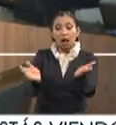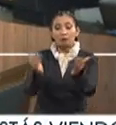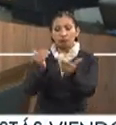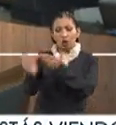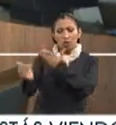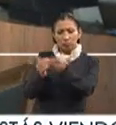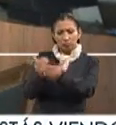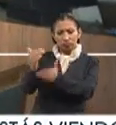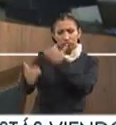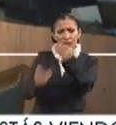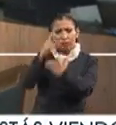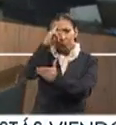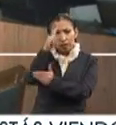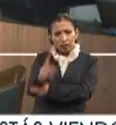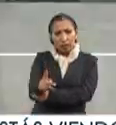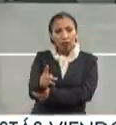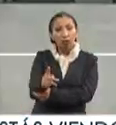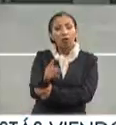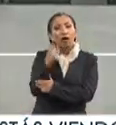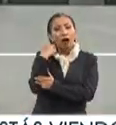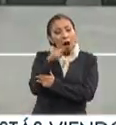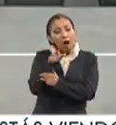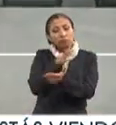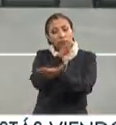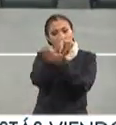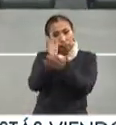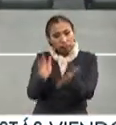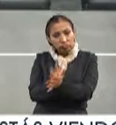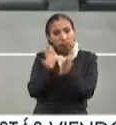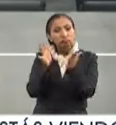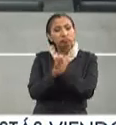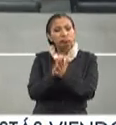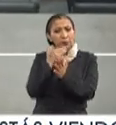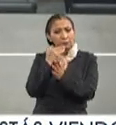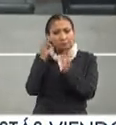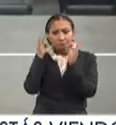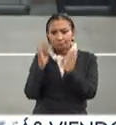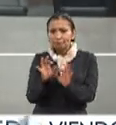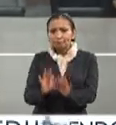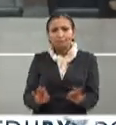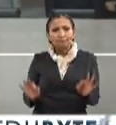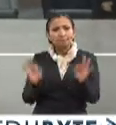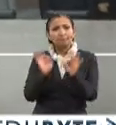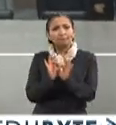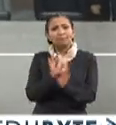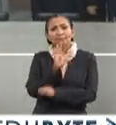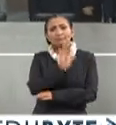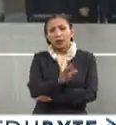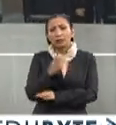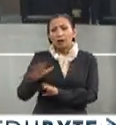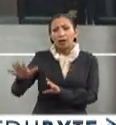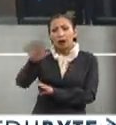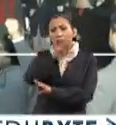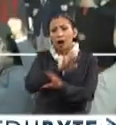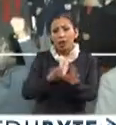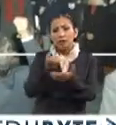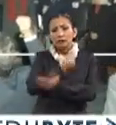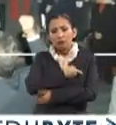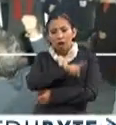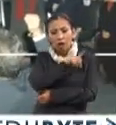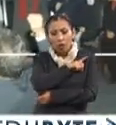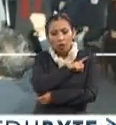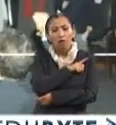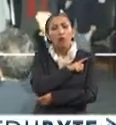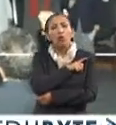modernización del país, participando de manera fundamental en el campo de la salud,